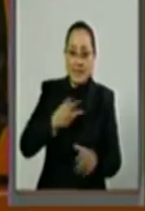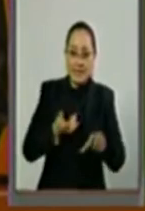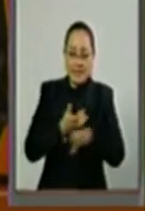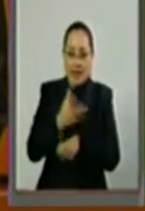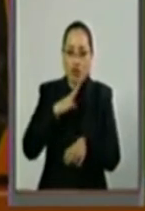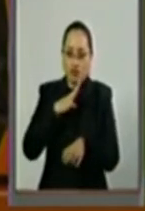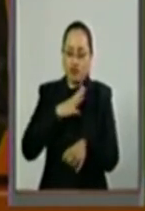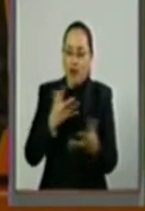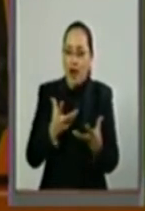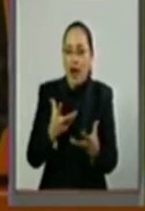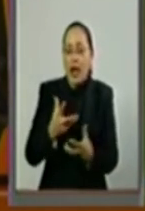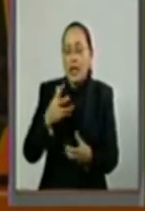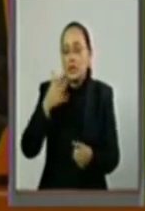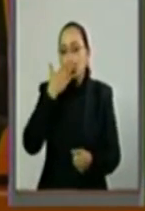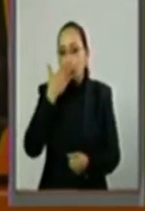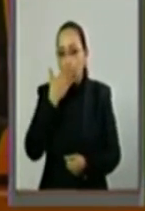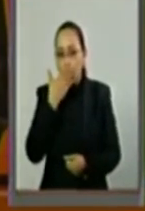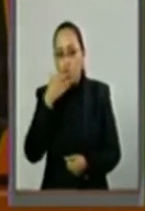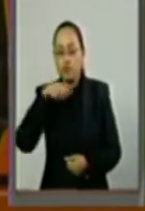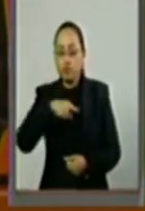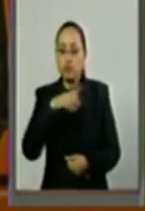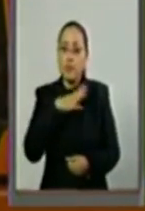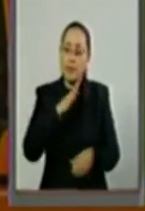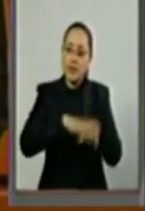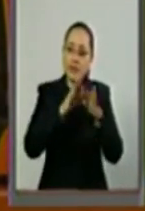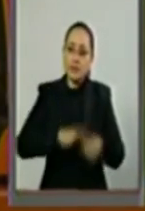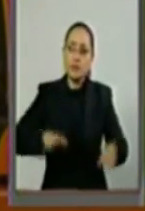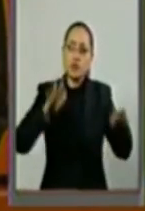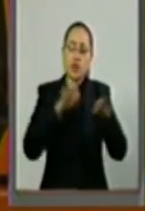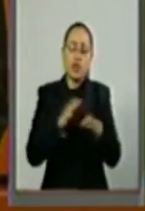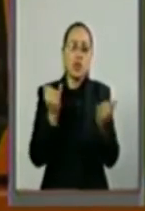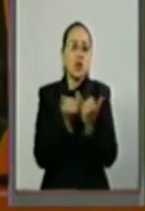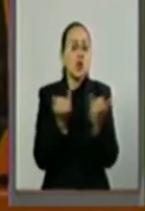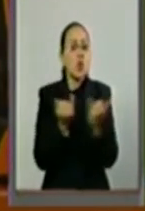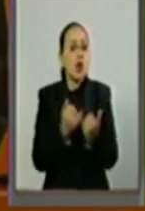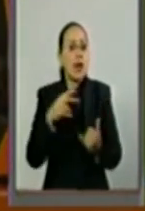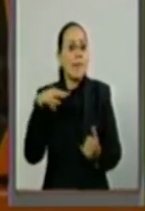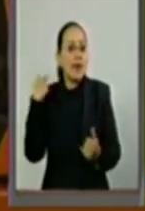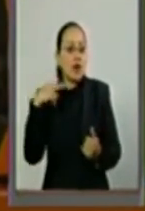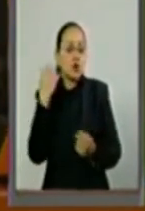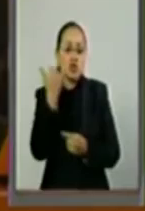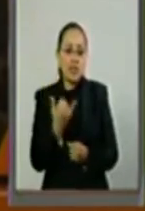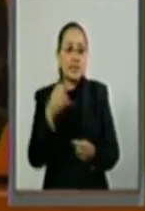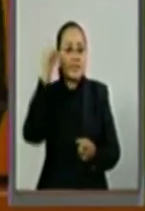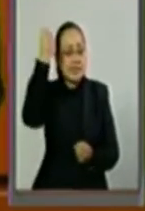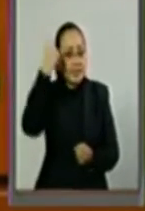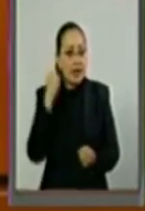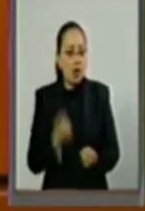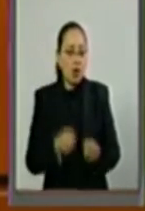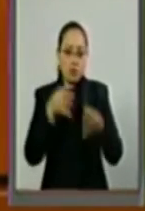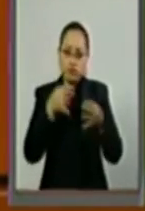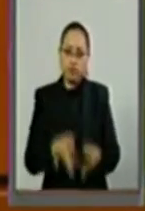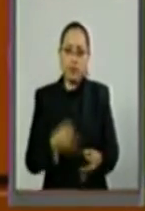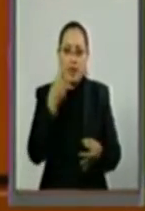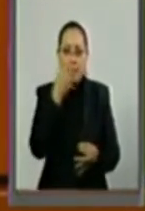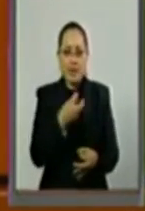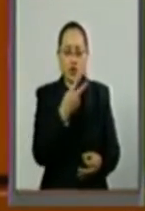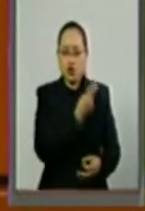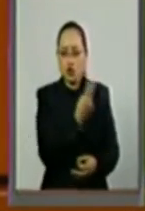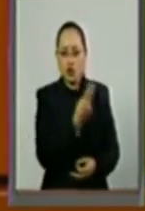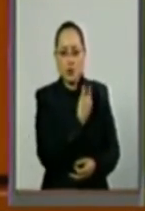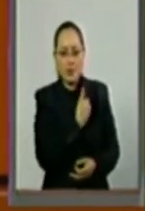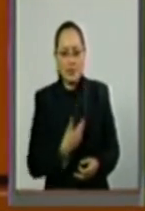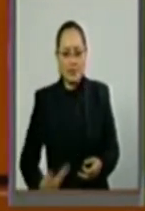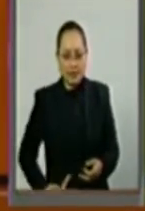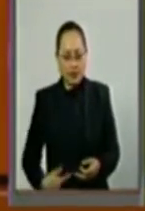y de manera importante de los estados de Veracruz y de Sinaloa, donde son originarios los señores presidentes, y qué